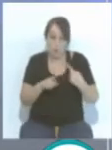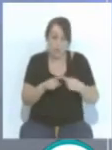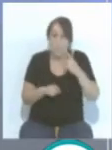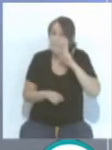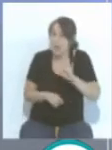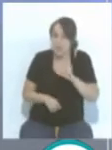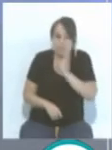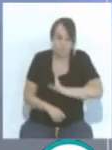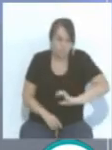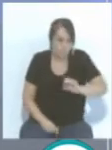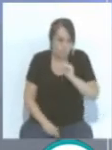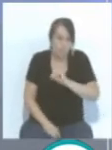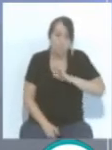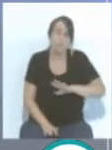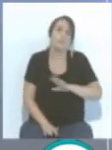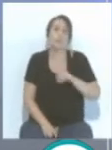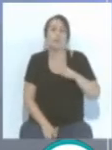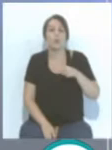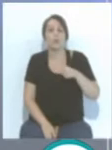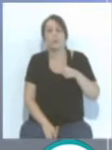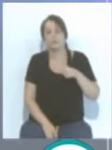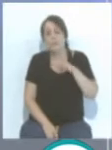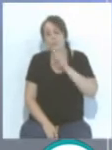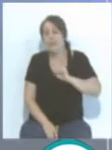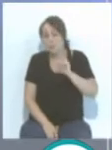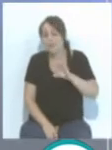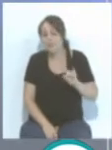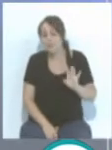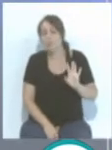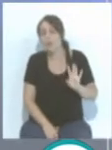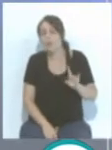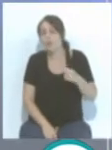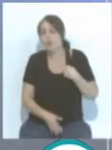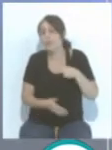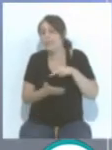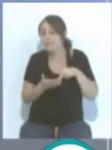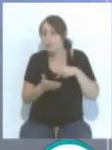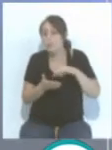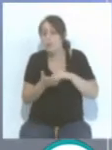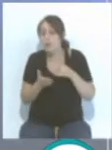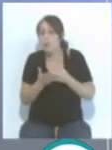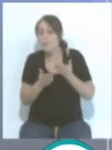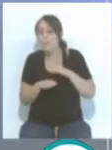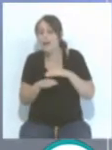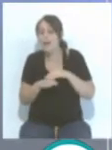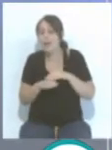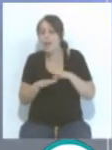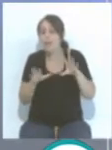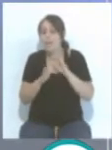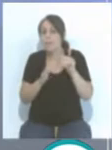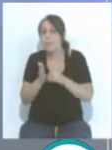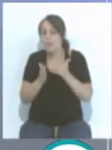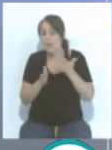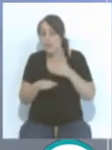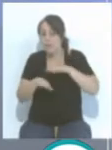lo que pasa que es espectacular, pero según he leído, ese proyecto es para unas 10.000 aficionados,